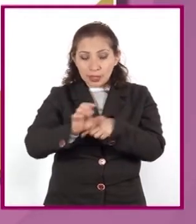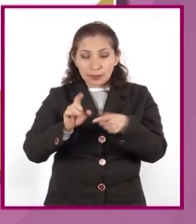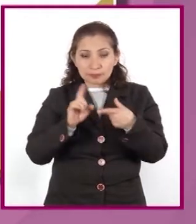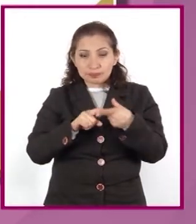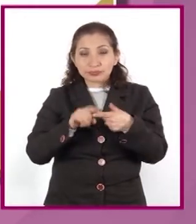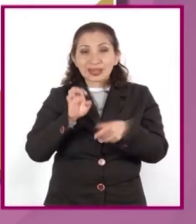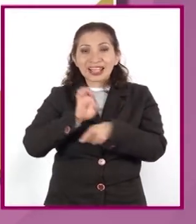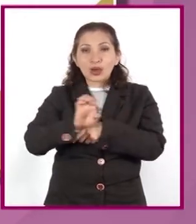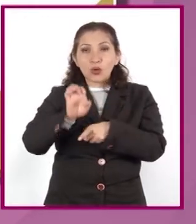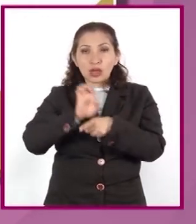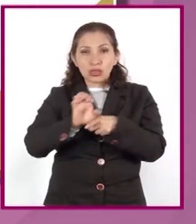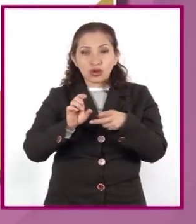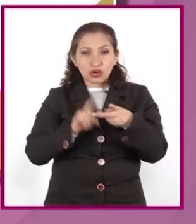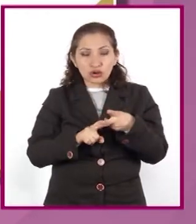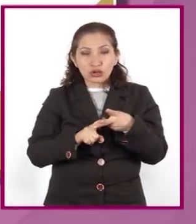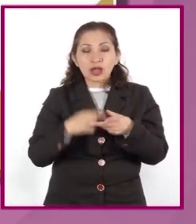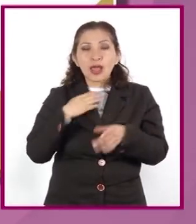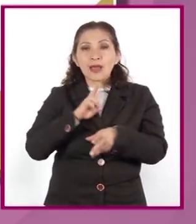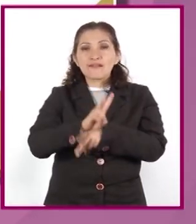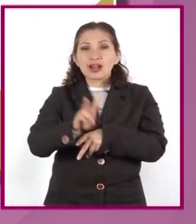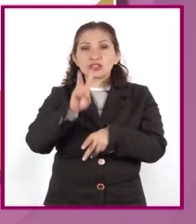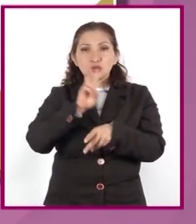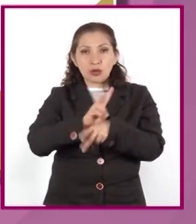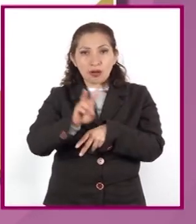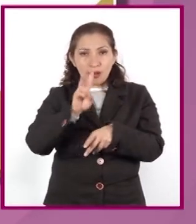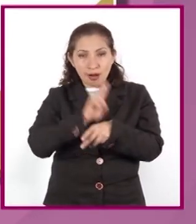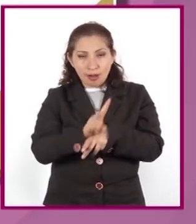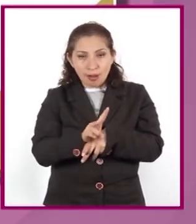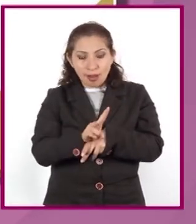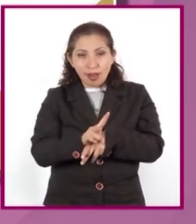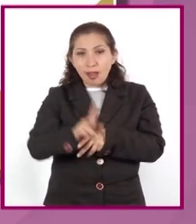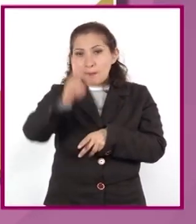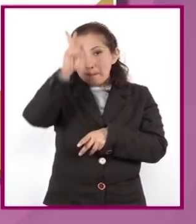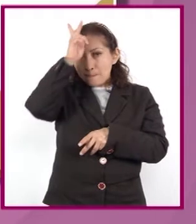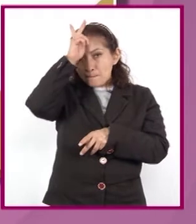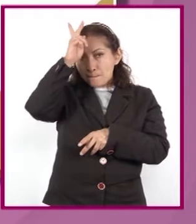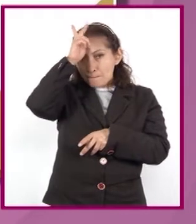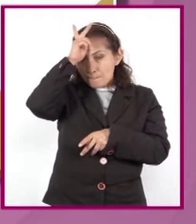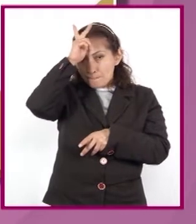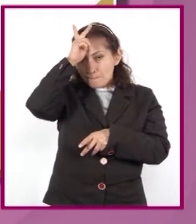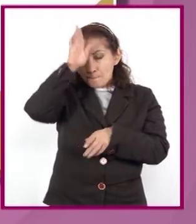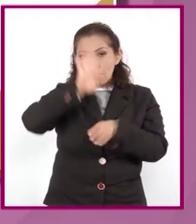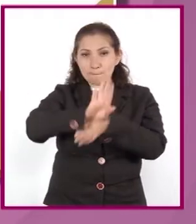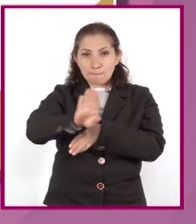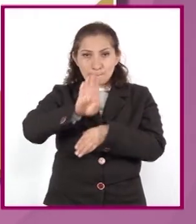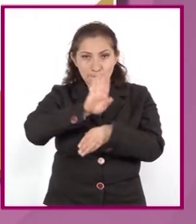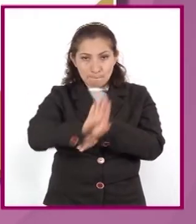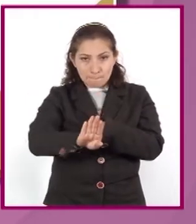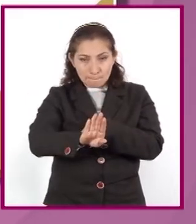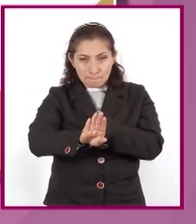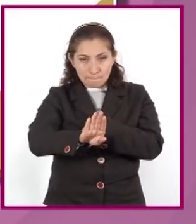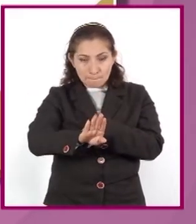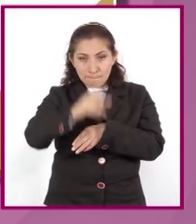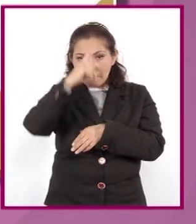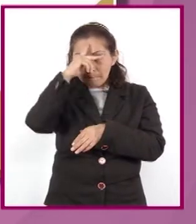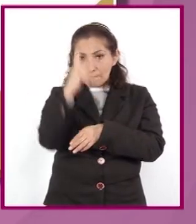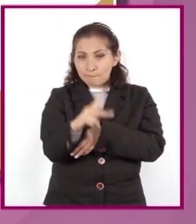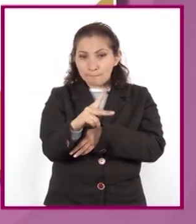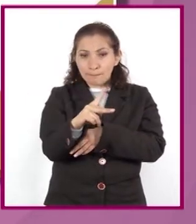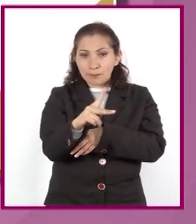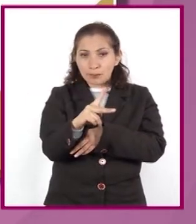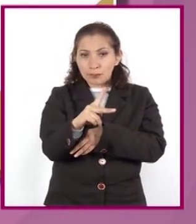Ecuador, Venezuela, Perú, Brasil, México,